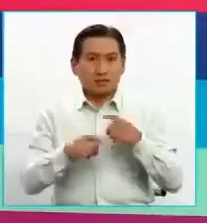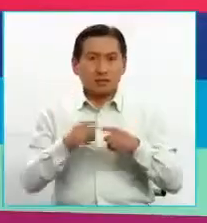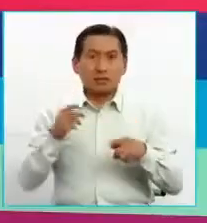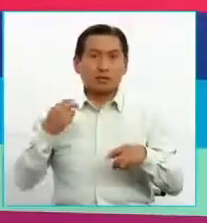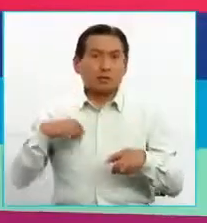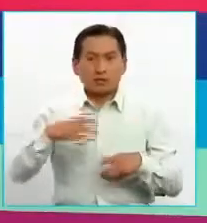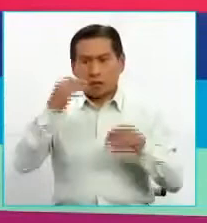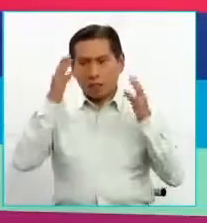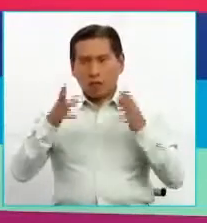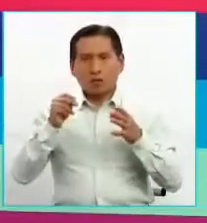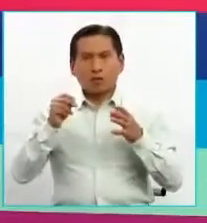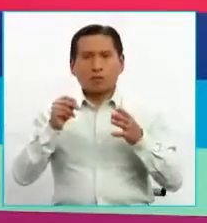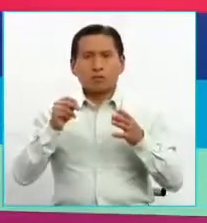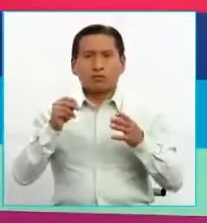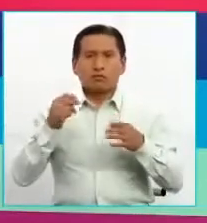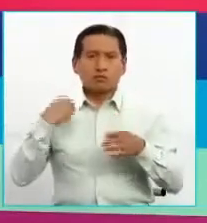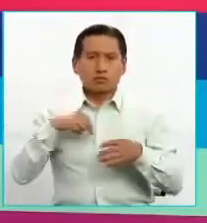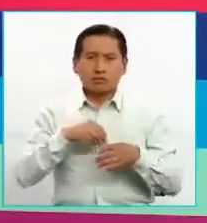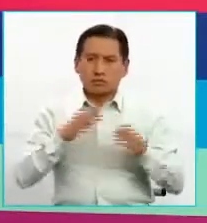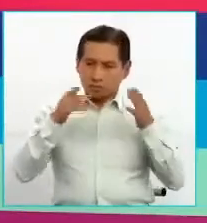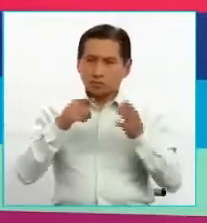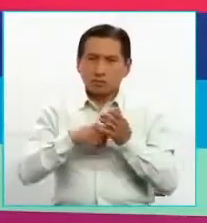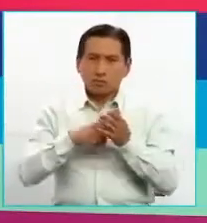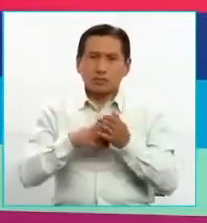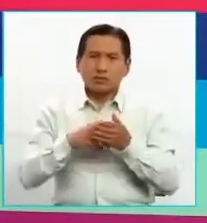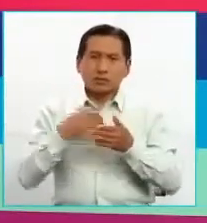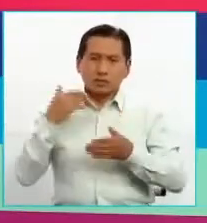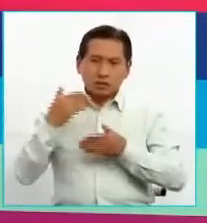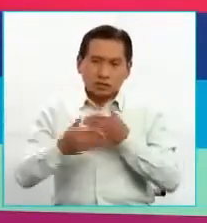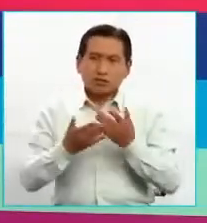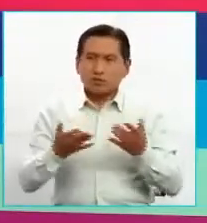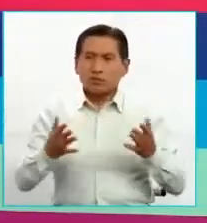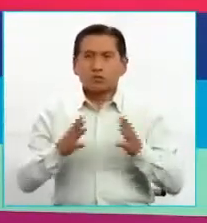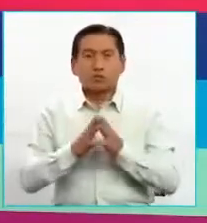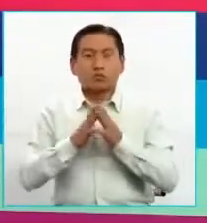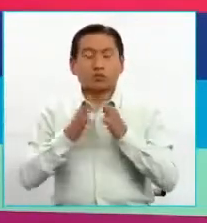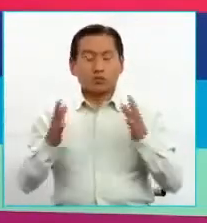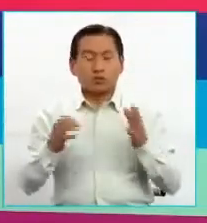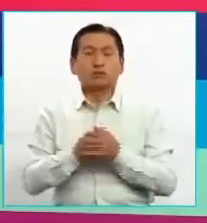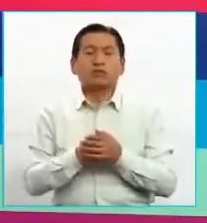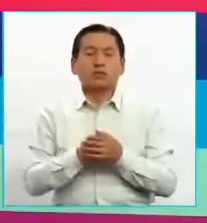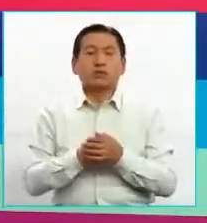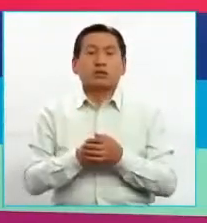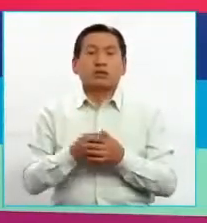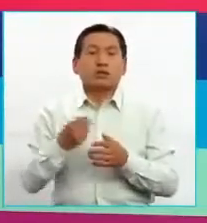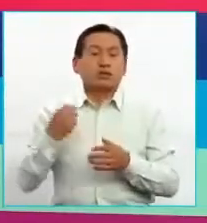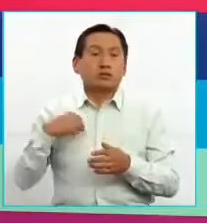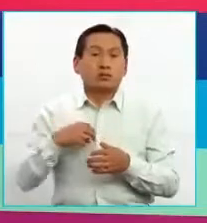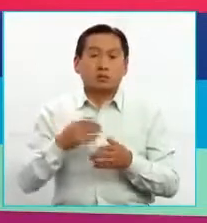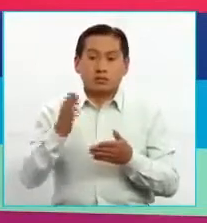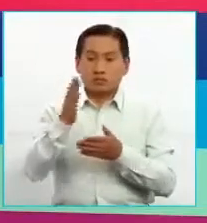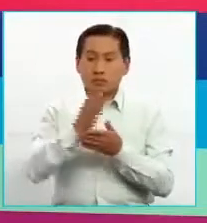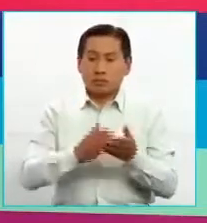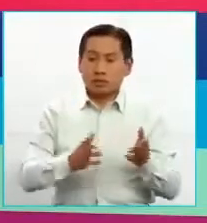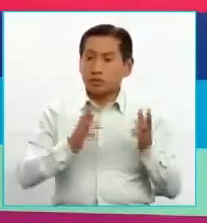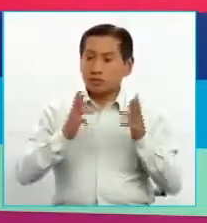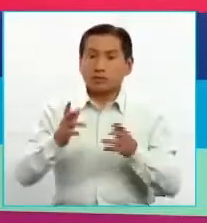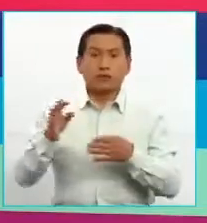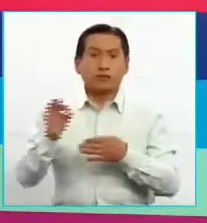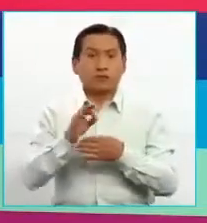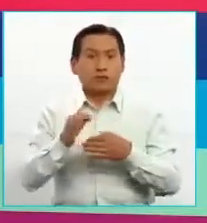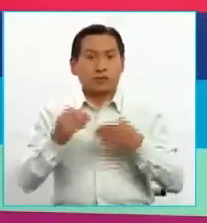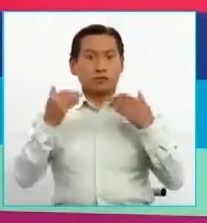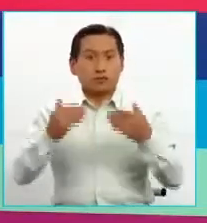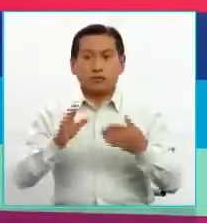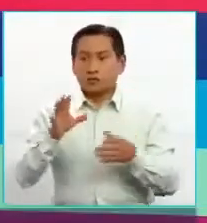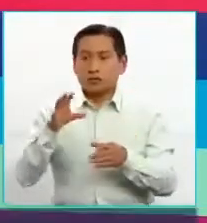estamos olvidando. Nosotros ya hemos hecho varios viejes y ya hemos entregado una parte para el funcionamiento de la